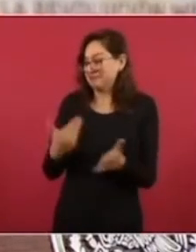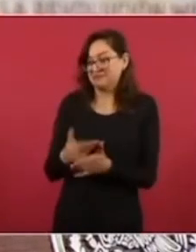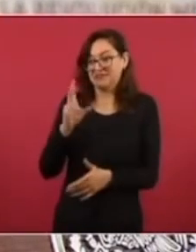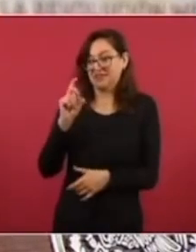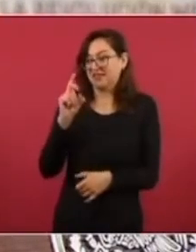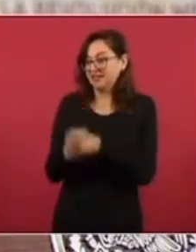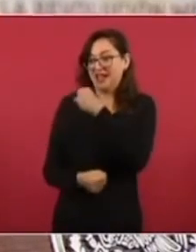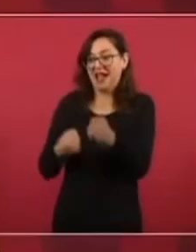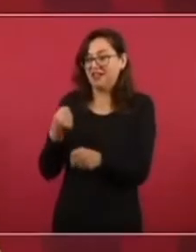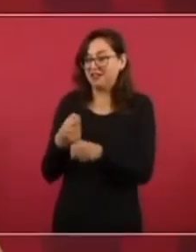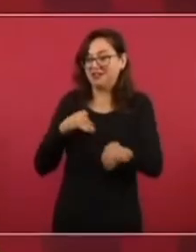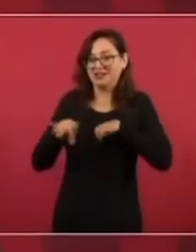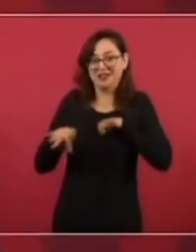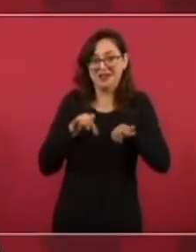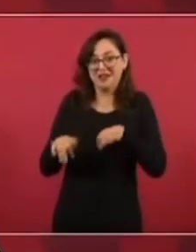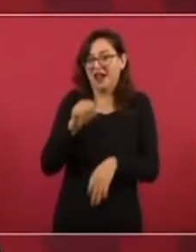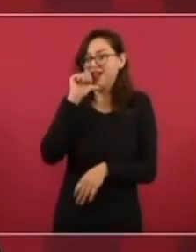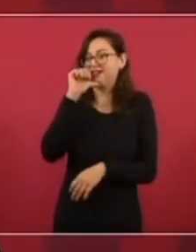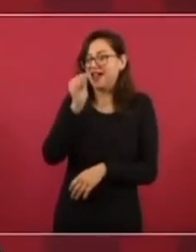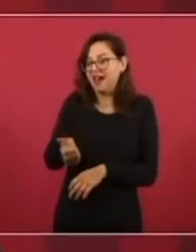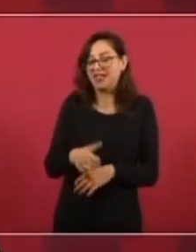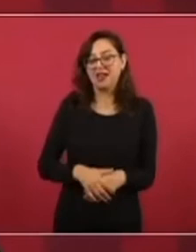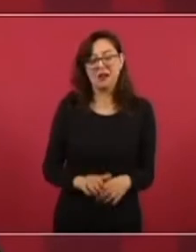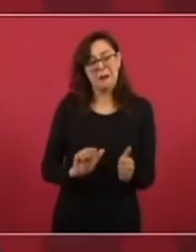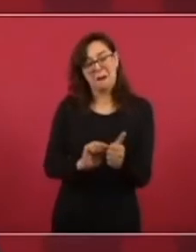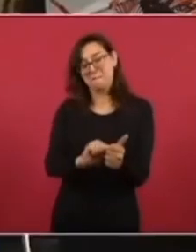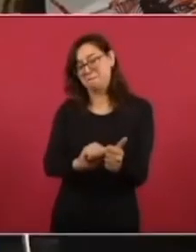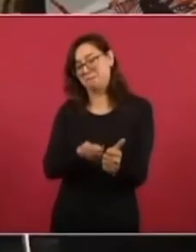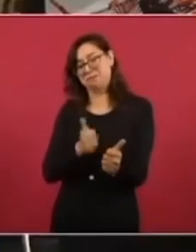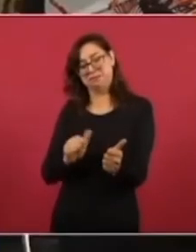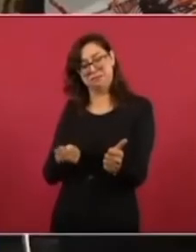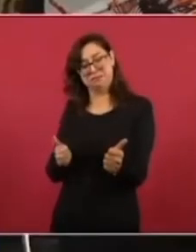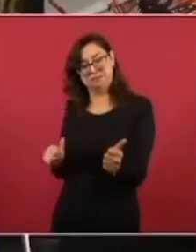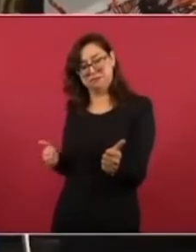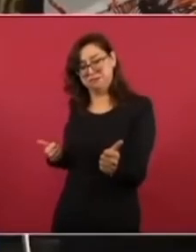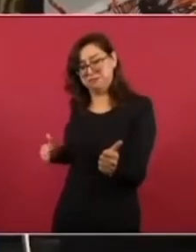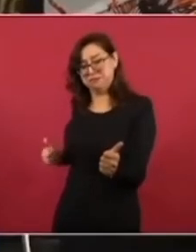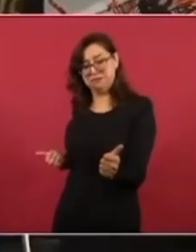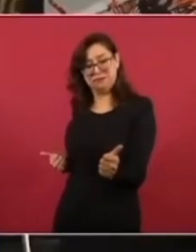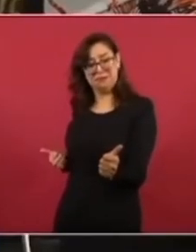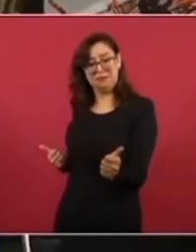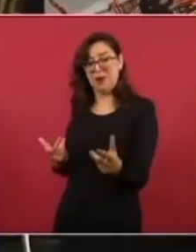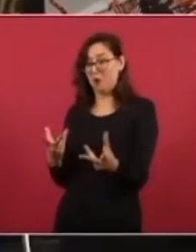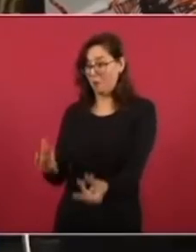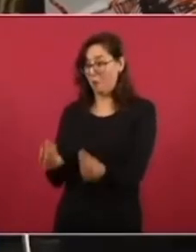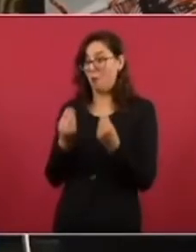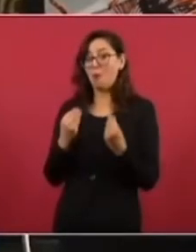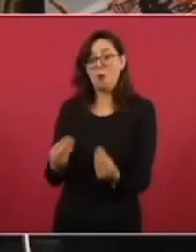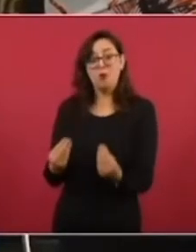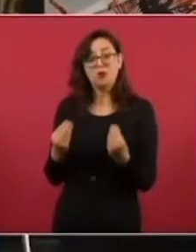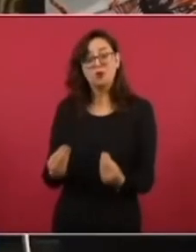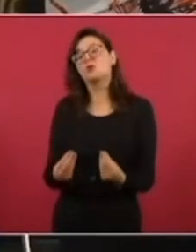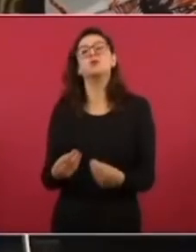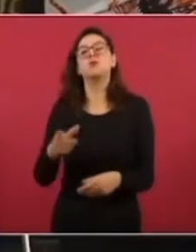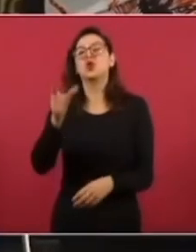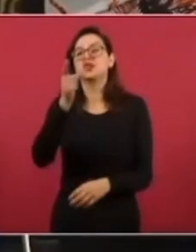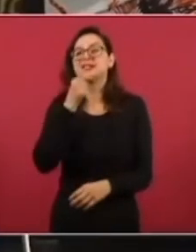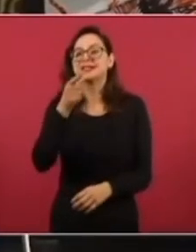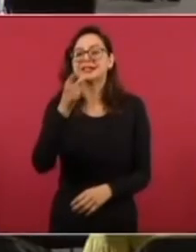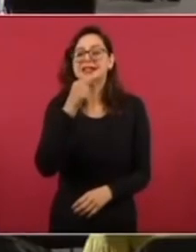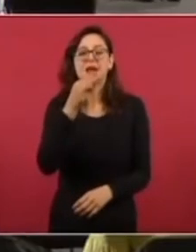rezago, mucho el atraso. Muchas policías estatales, municipales,